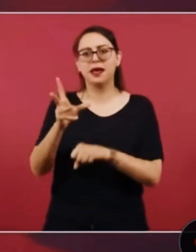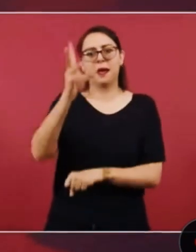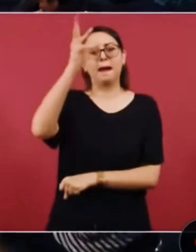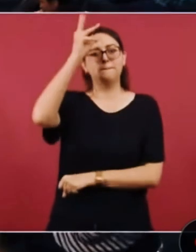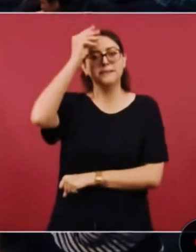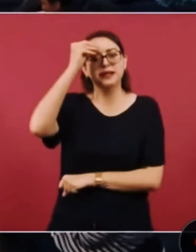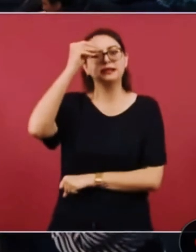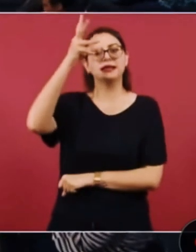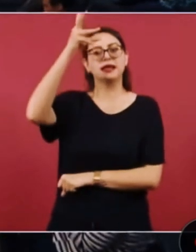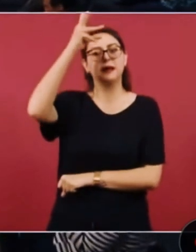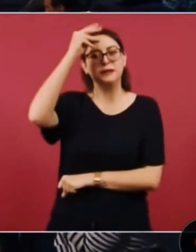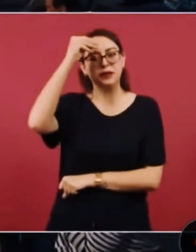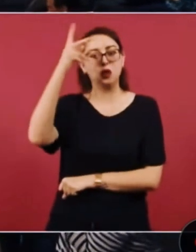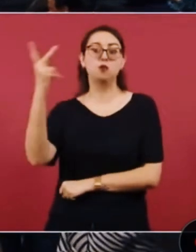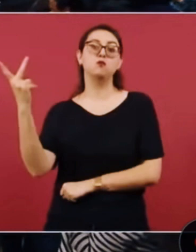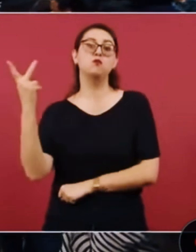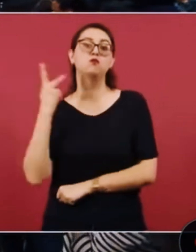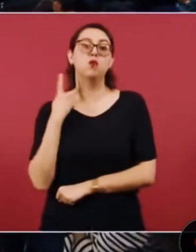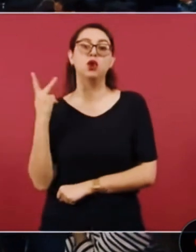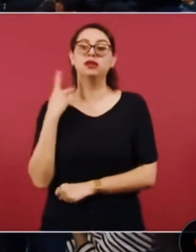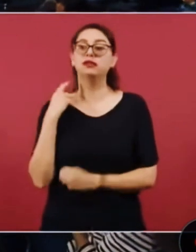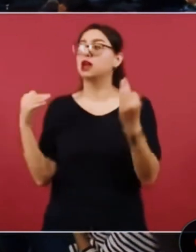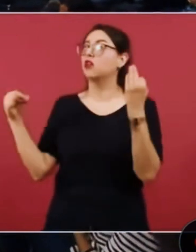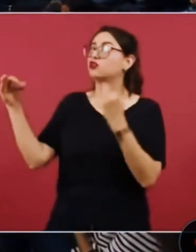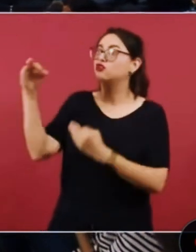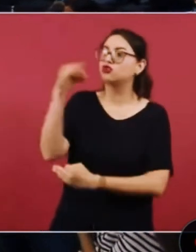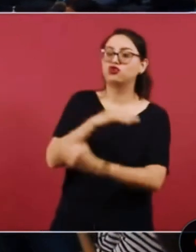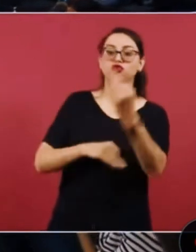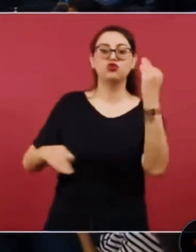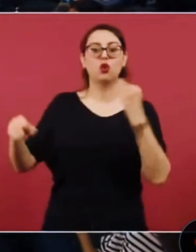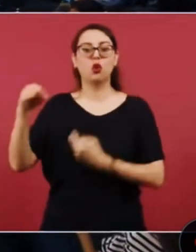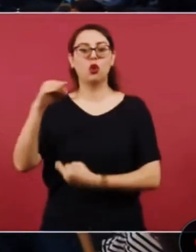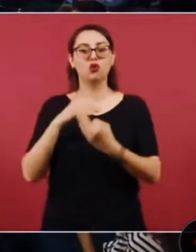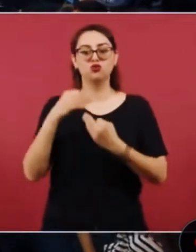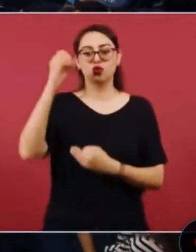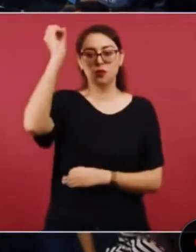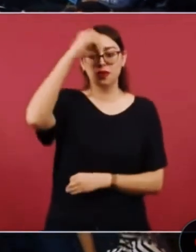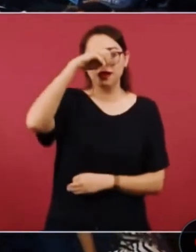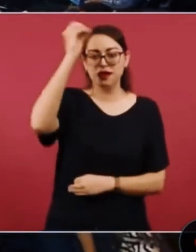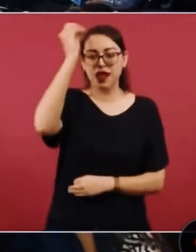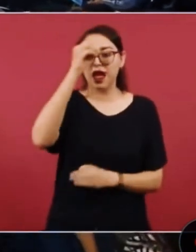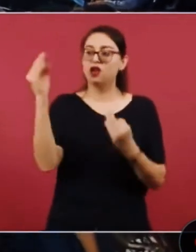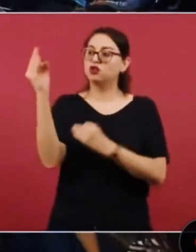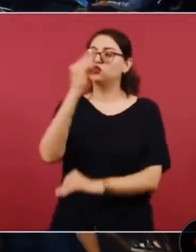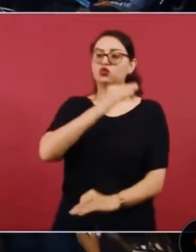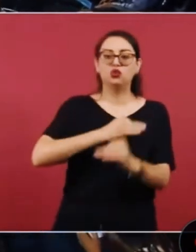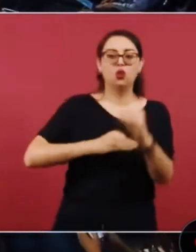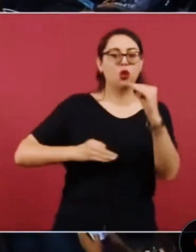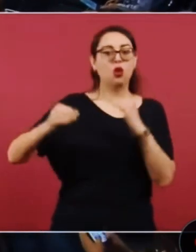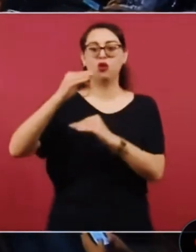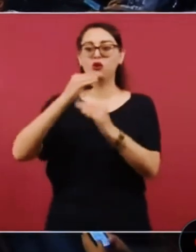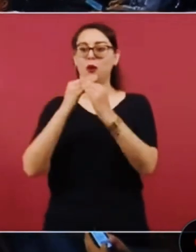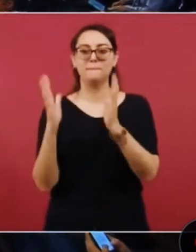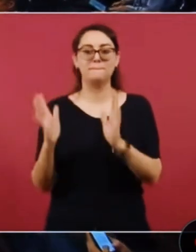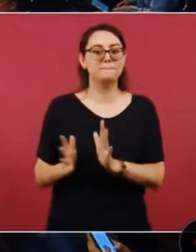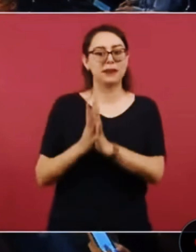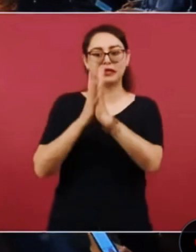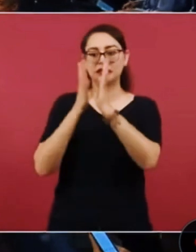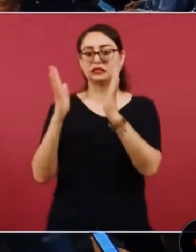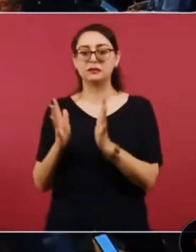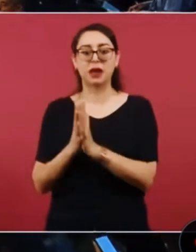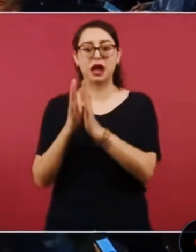que la política sea asunto de todos no sólo de los políticos o de los